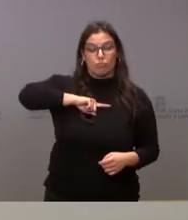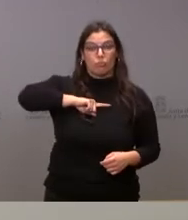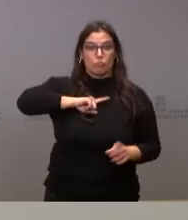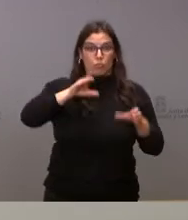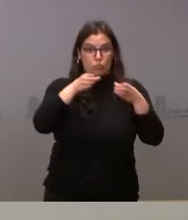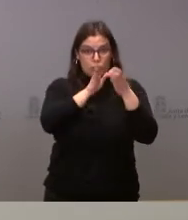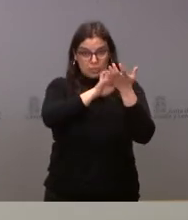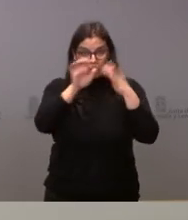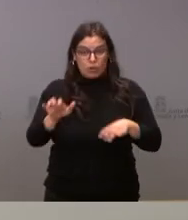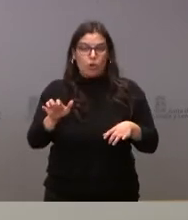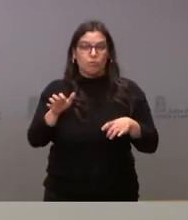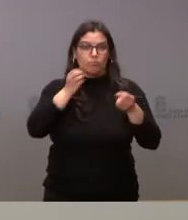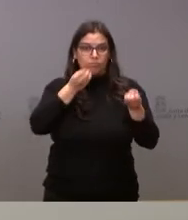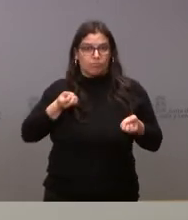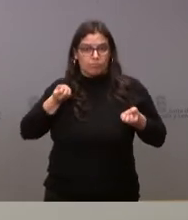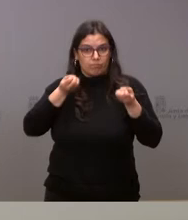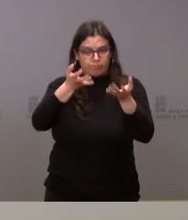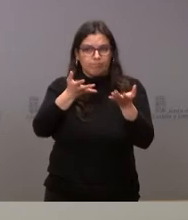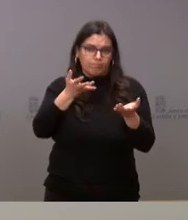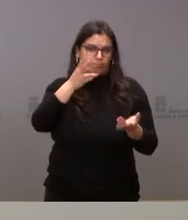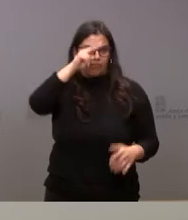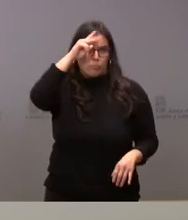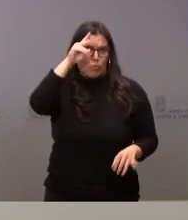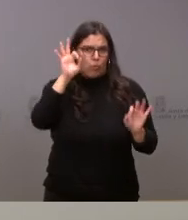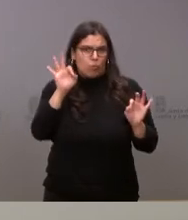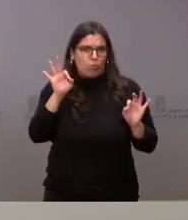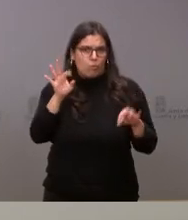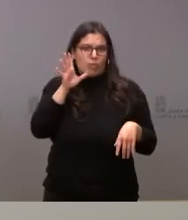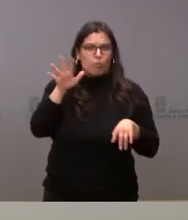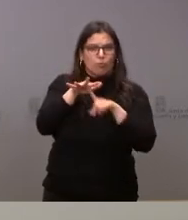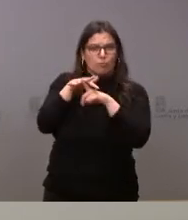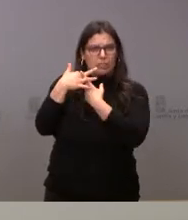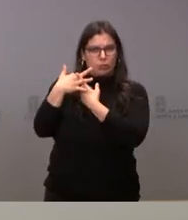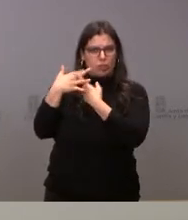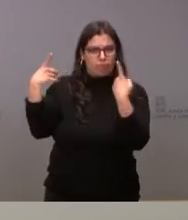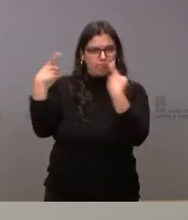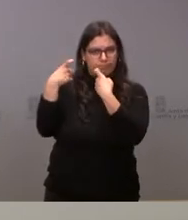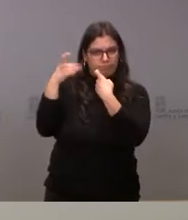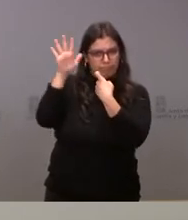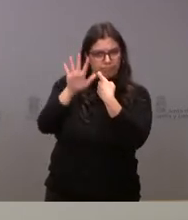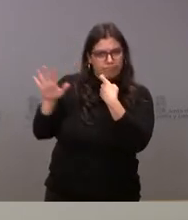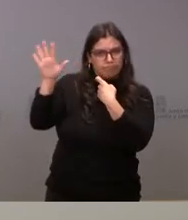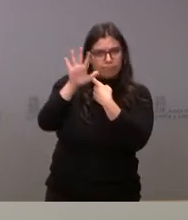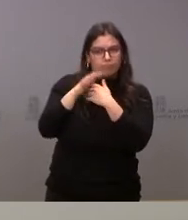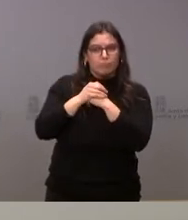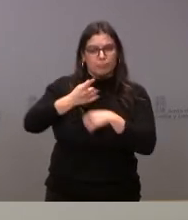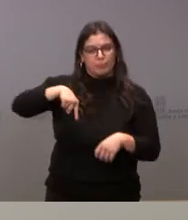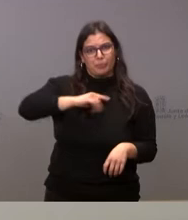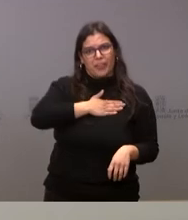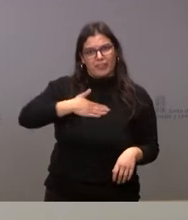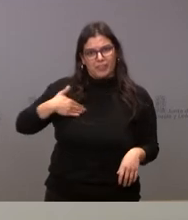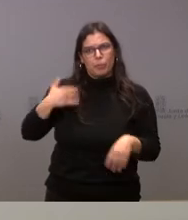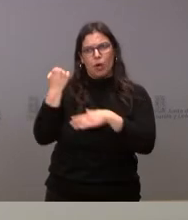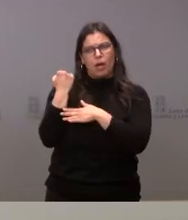Castilla y León, mostramos nuestra preocupación por esos acontecimientos. Queremos mostrar nuestro